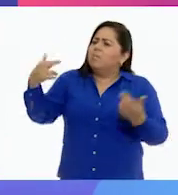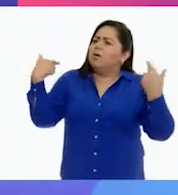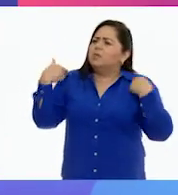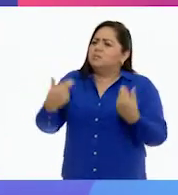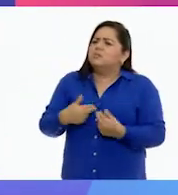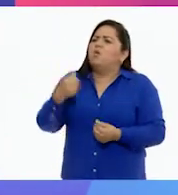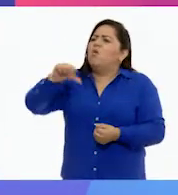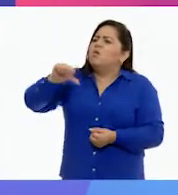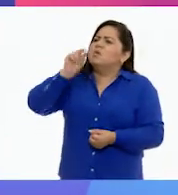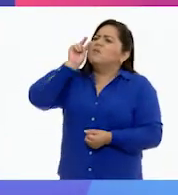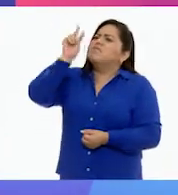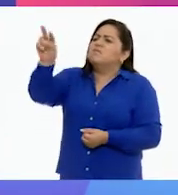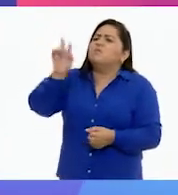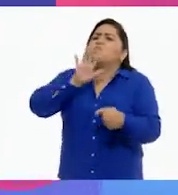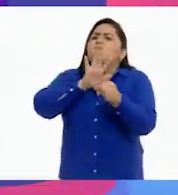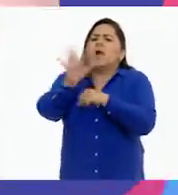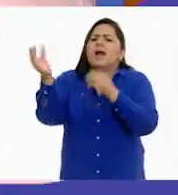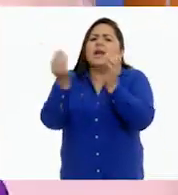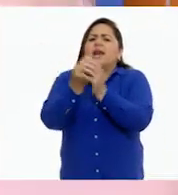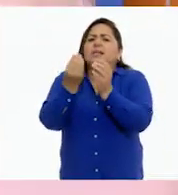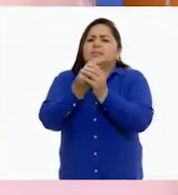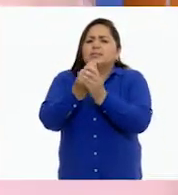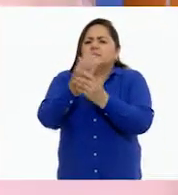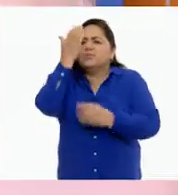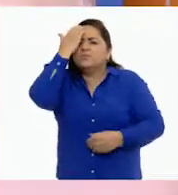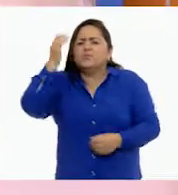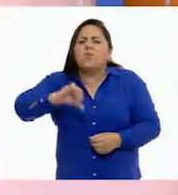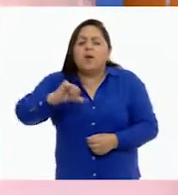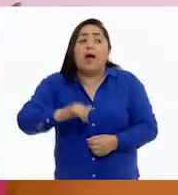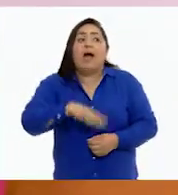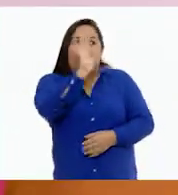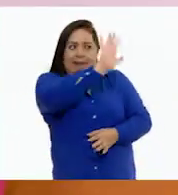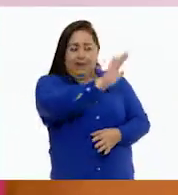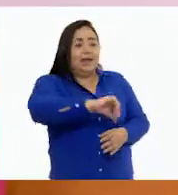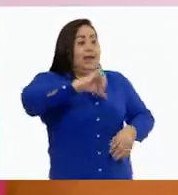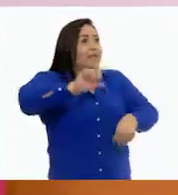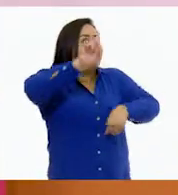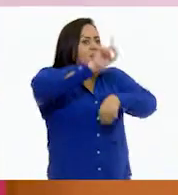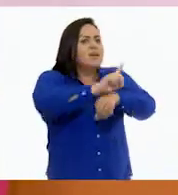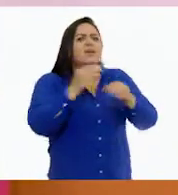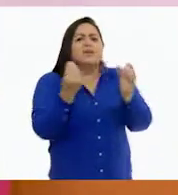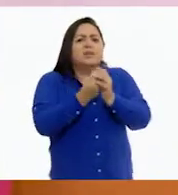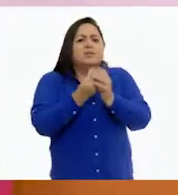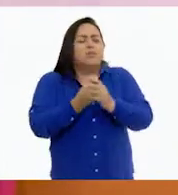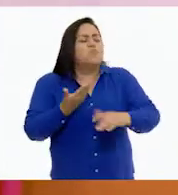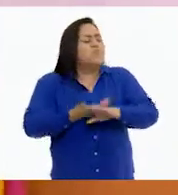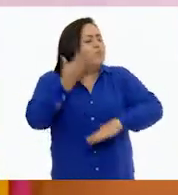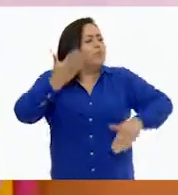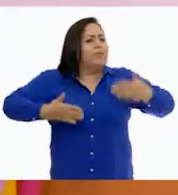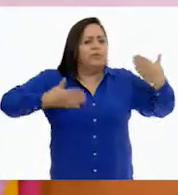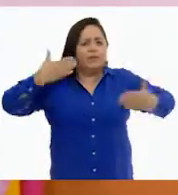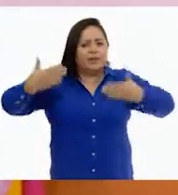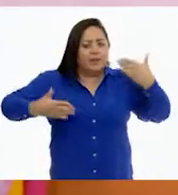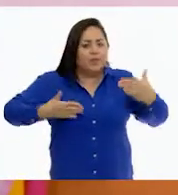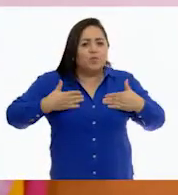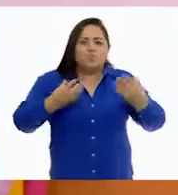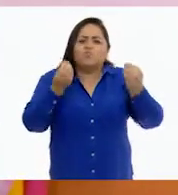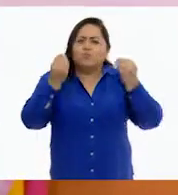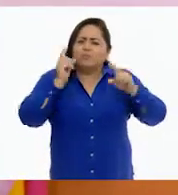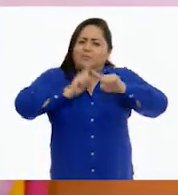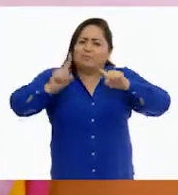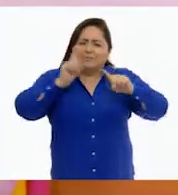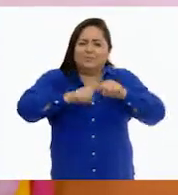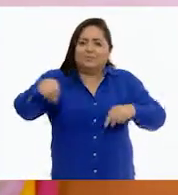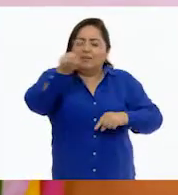¿y qué vamos a ver hoy en nuestra clase de conocimiento del medio? ¡Ay! Pues el día de hoy vamos a tener una clase muy divertida con muchos temas